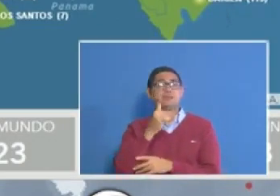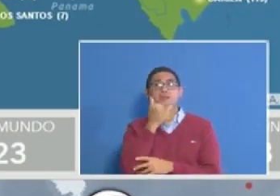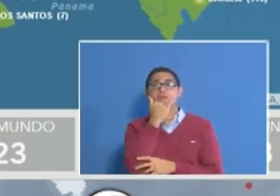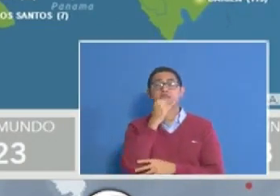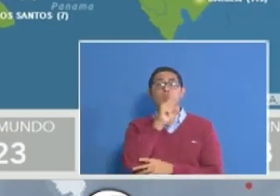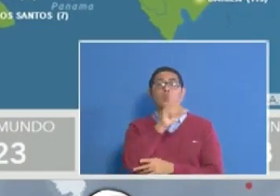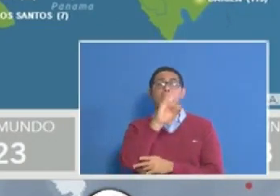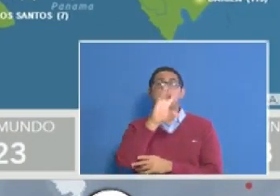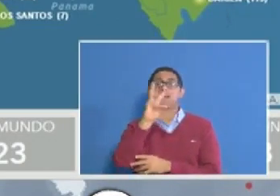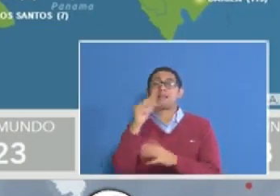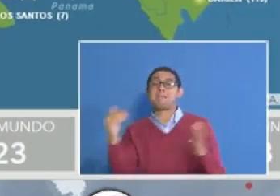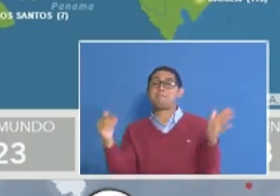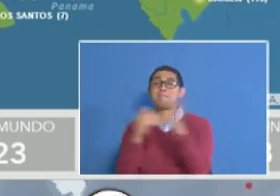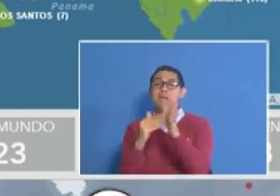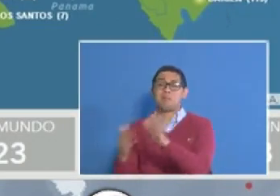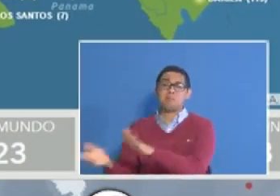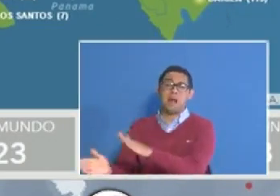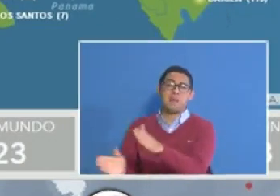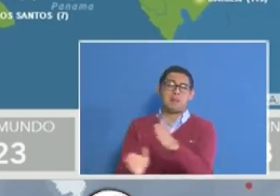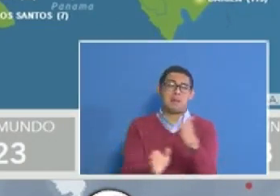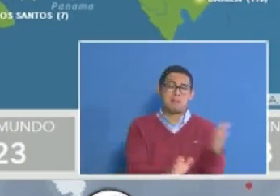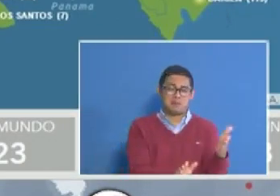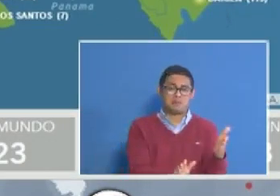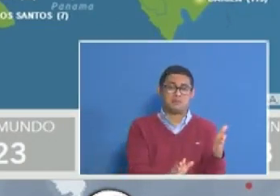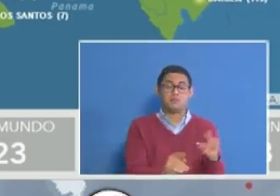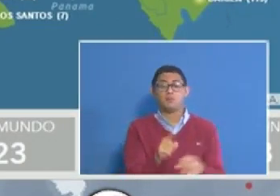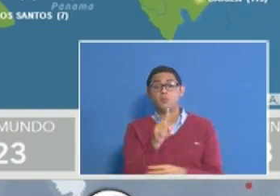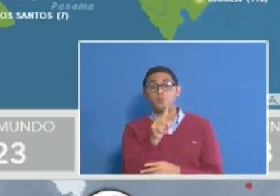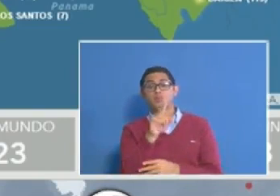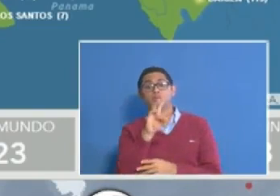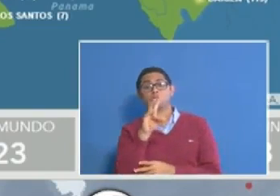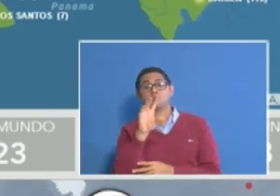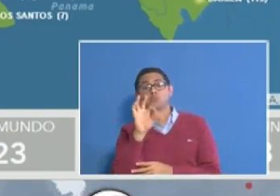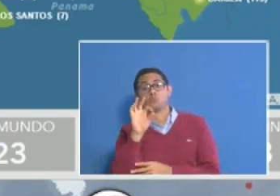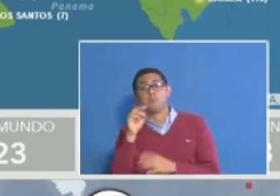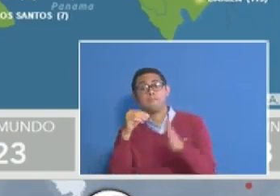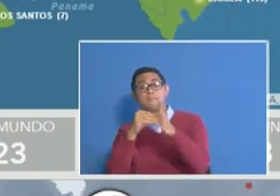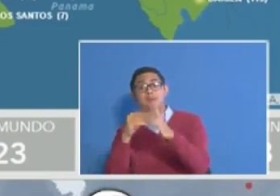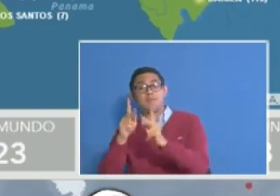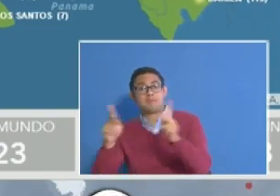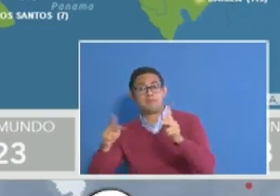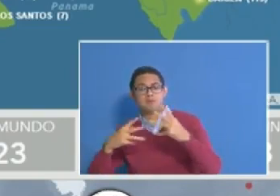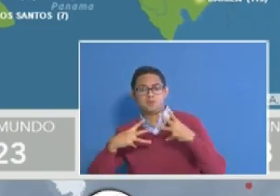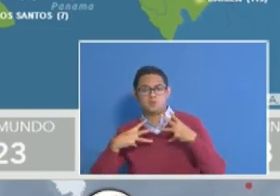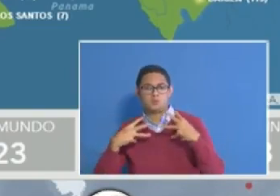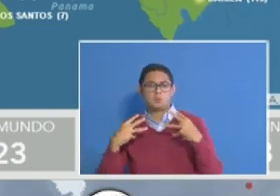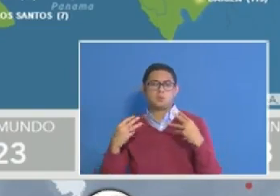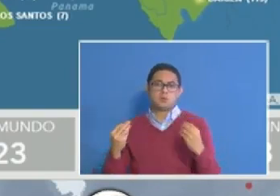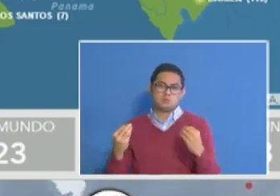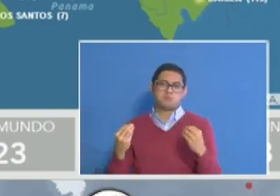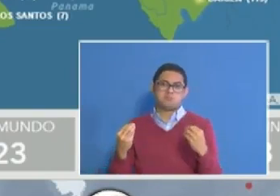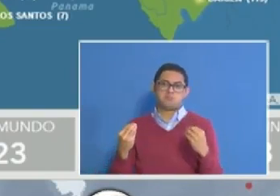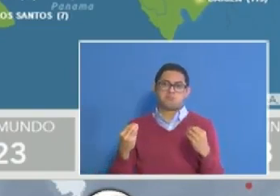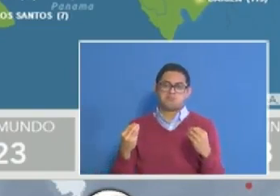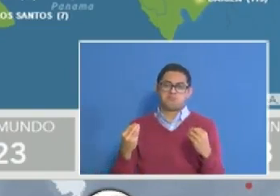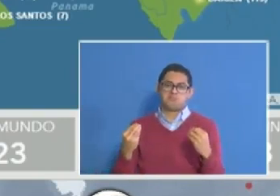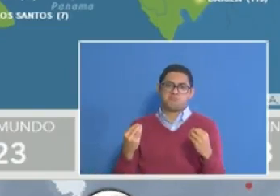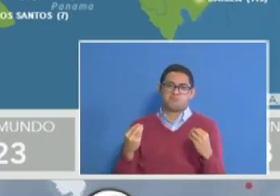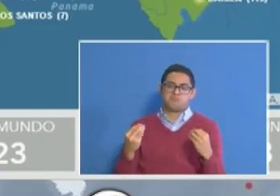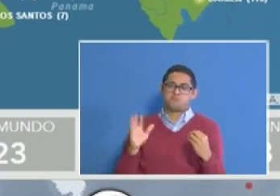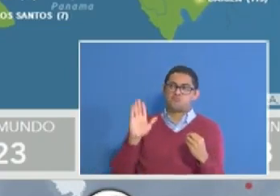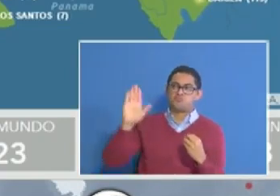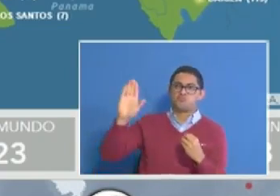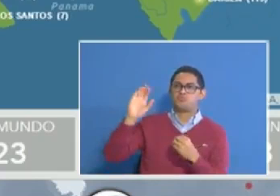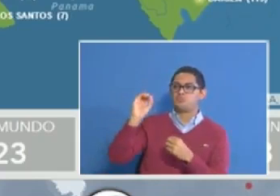y más de 679.000 personas recuperadas, de acuerdo al informe de la